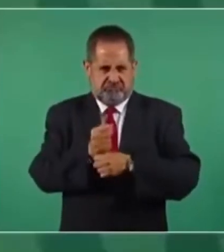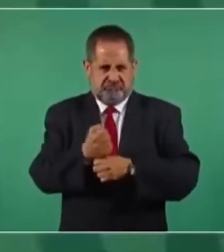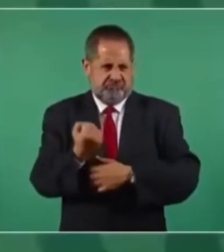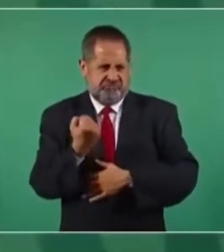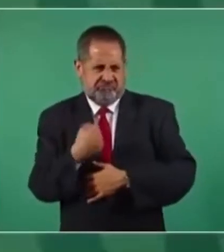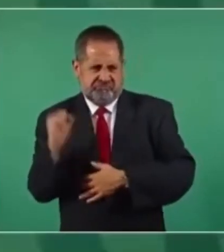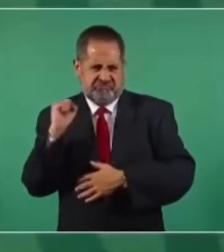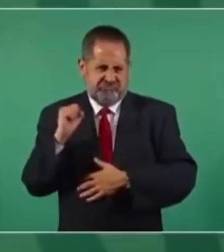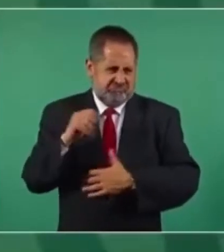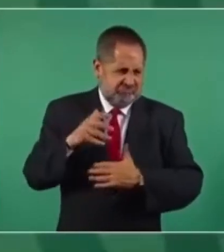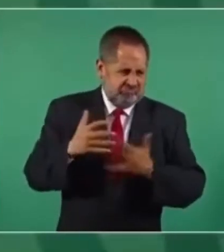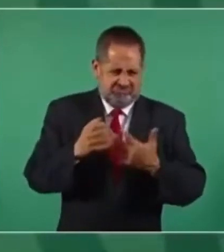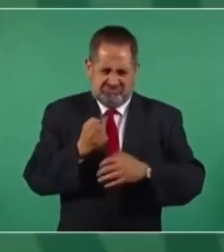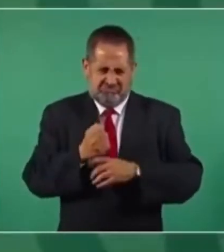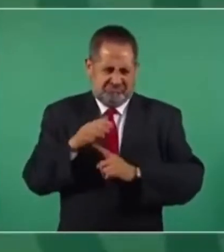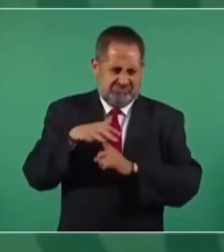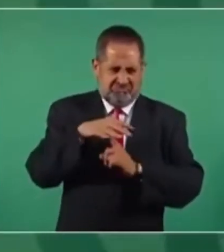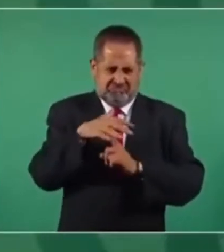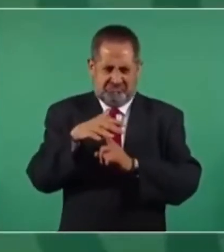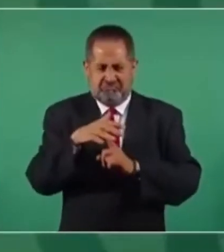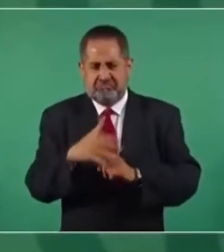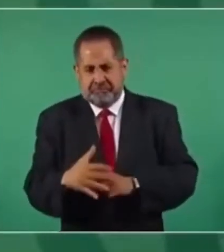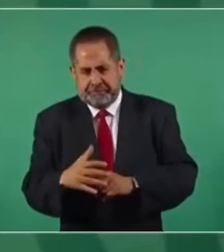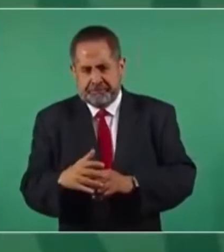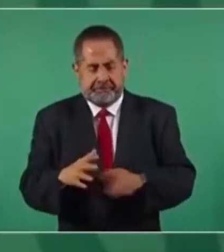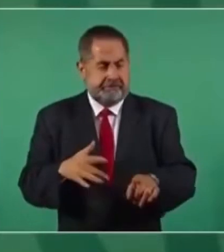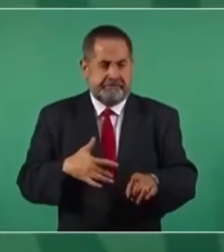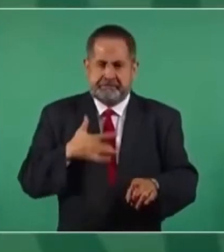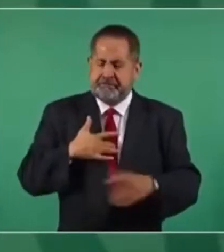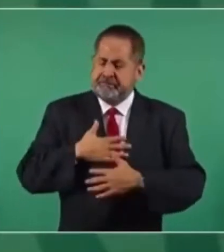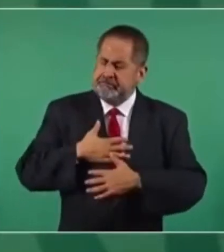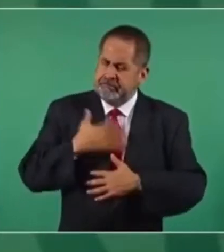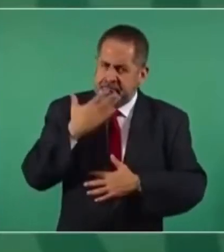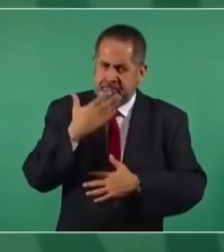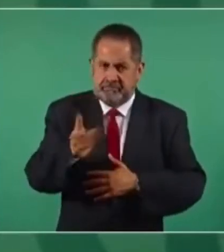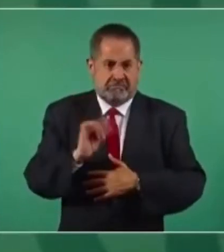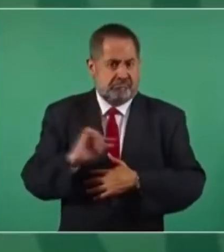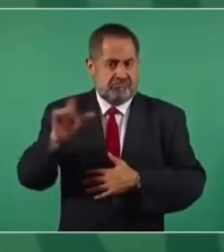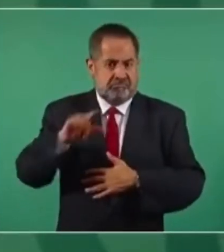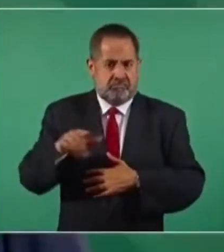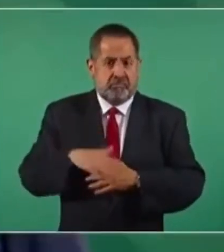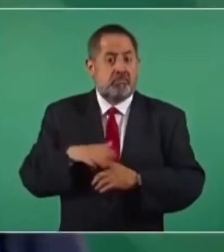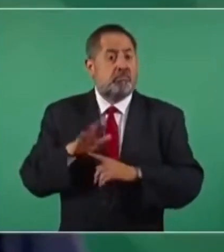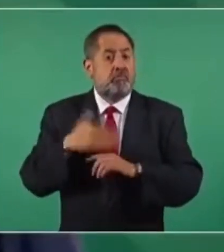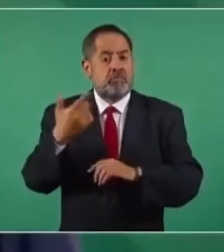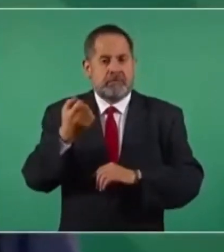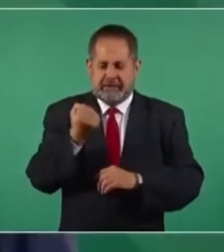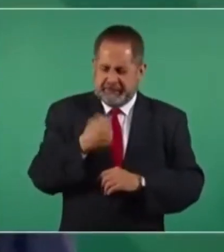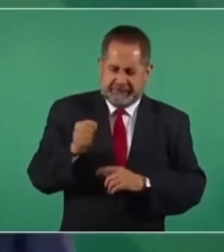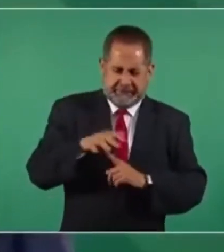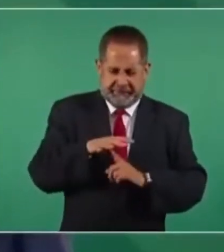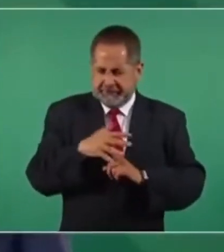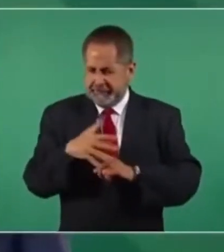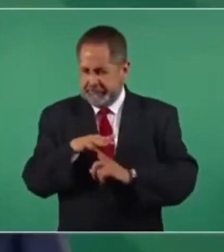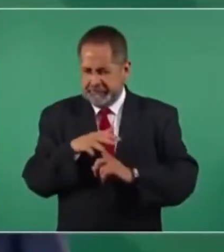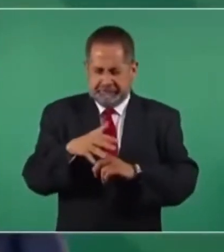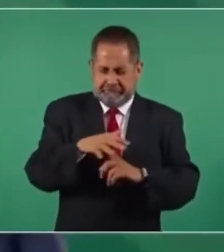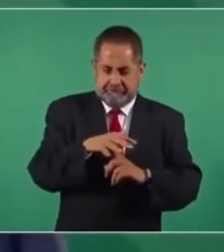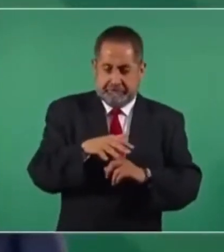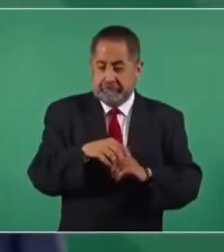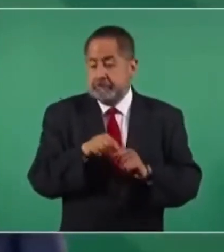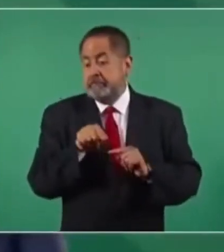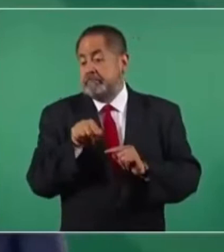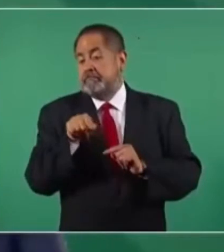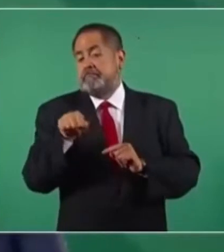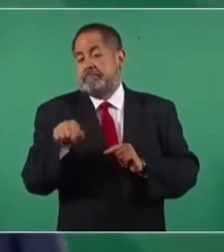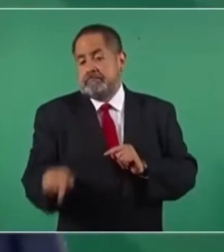profesionales, muy humanos también porque maniobraron para que